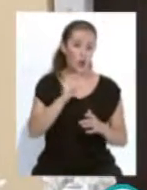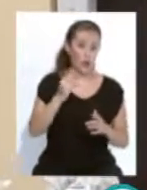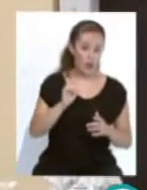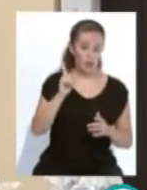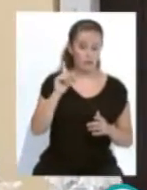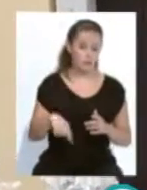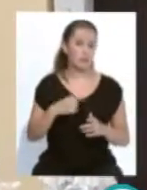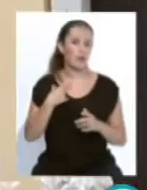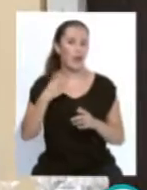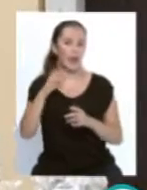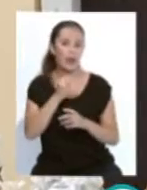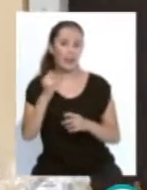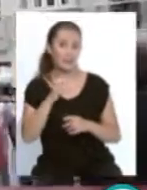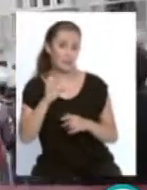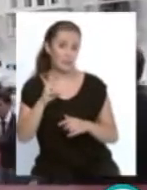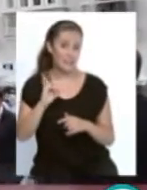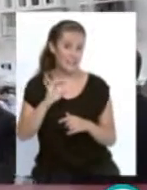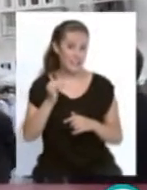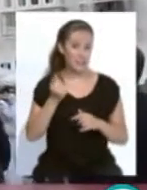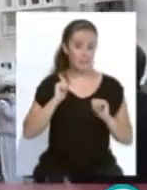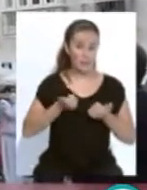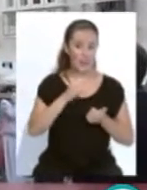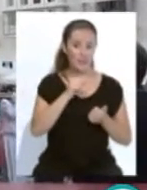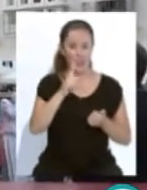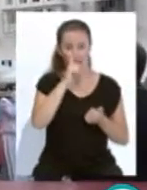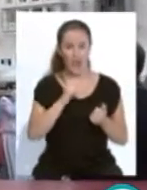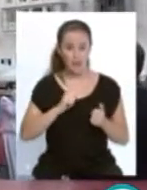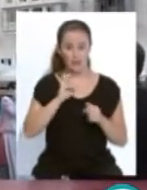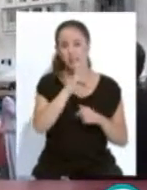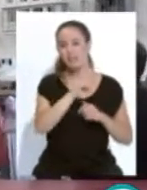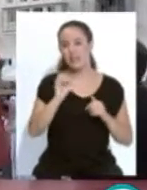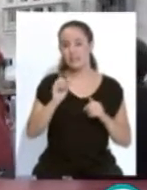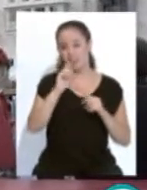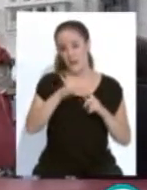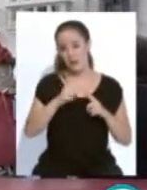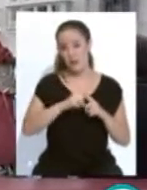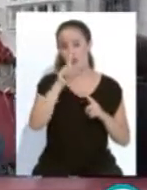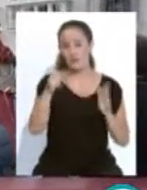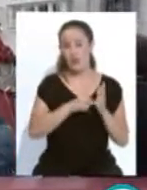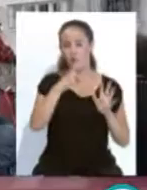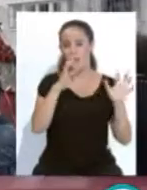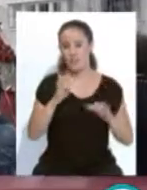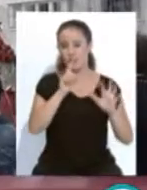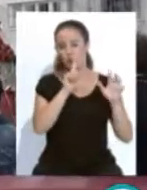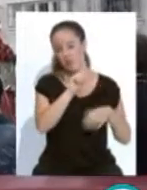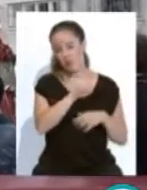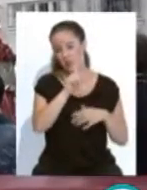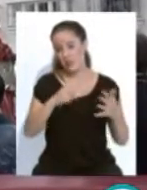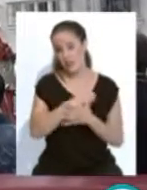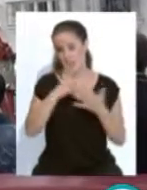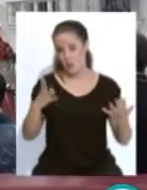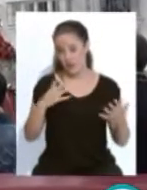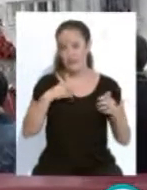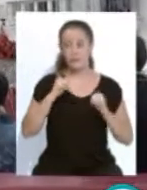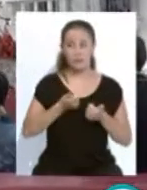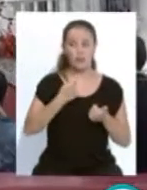jesuitas quienes potenciaron el culto y hace 100 años, el 30 de mayo de 1919, el rey Alfonso XIII, en nombre del pueblo